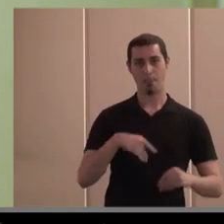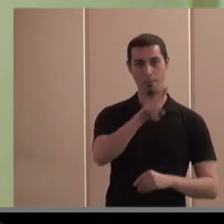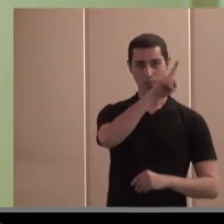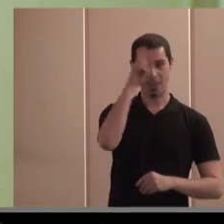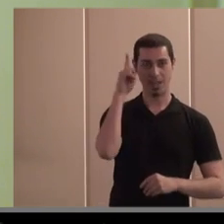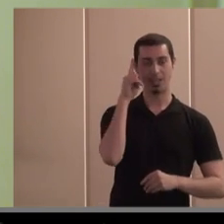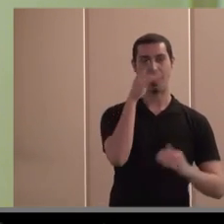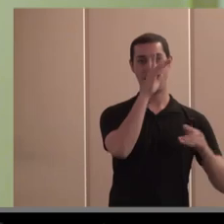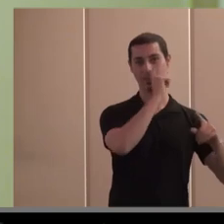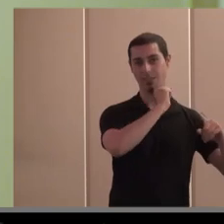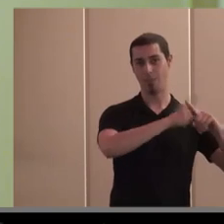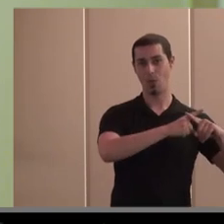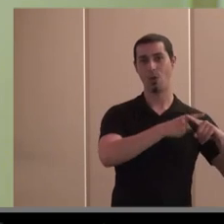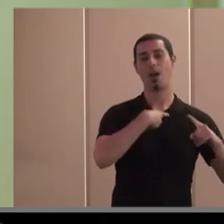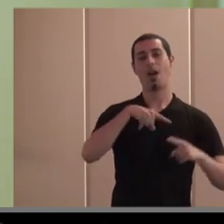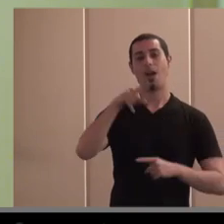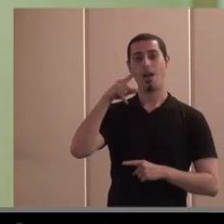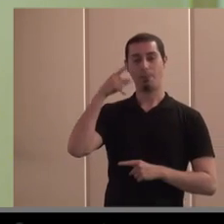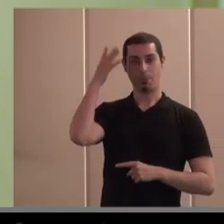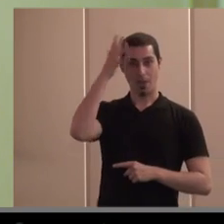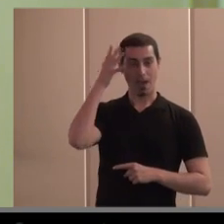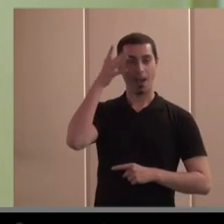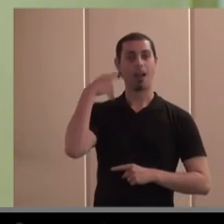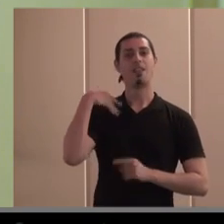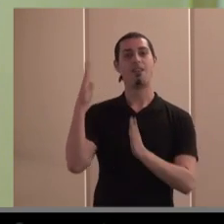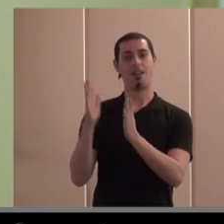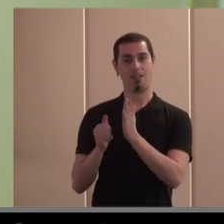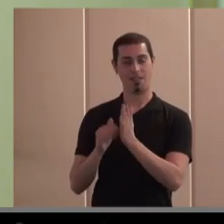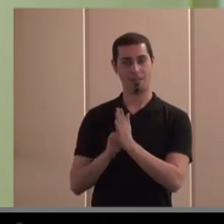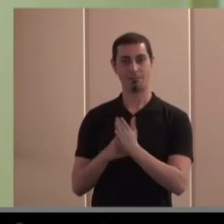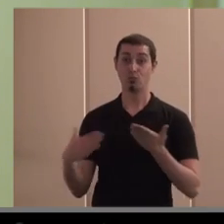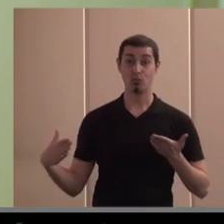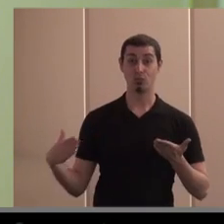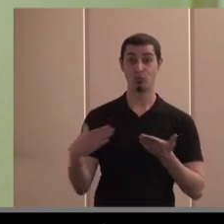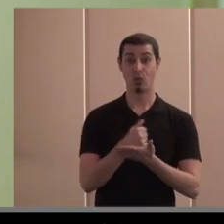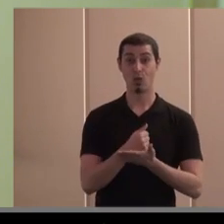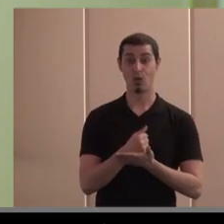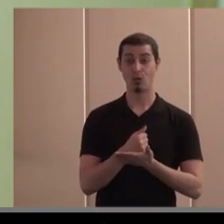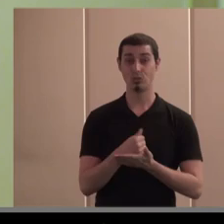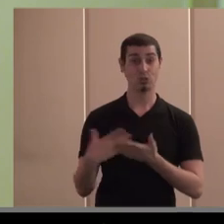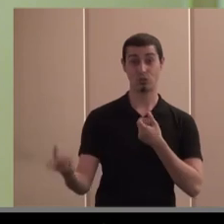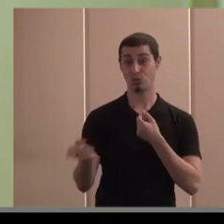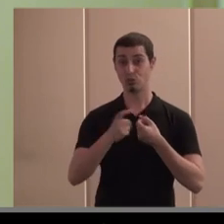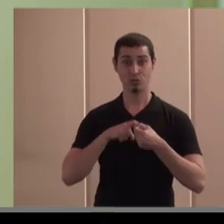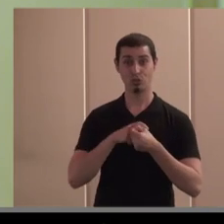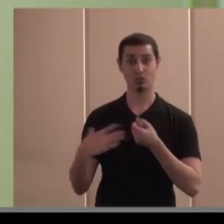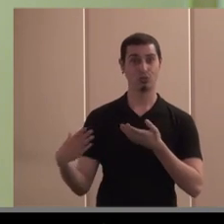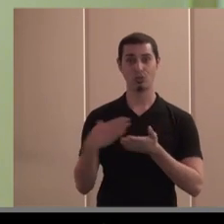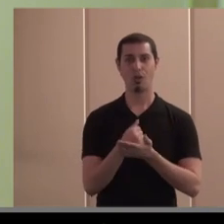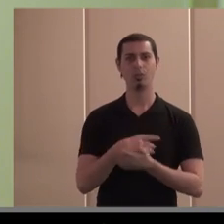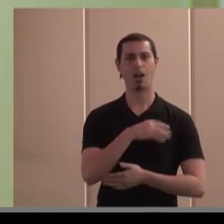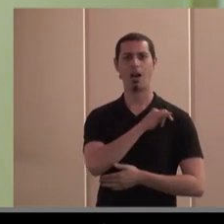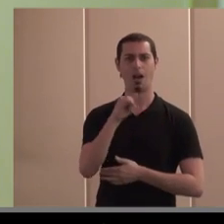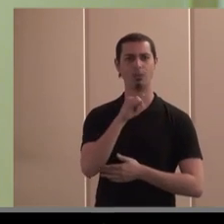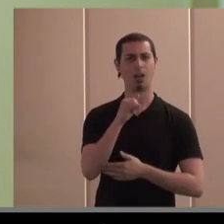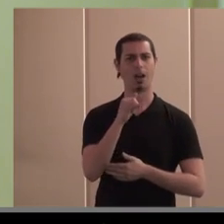Extremadura Navarra y Valencia la comunidad valenciana todos estos tipos de socios tienen un